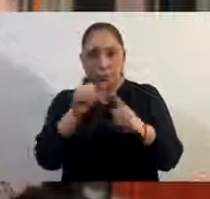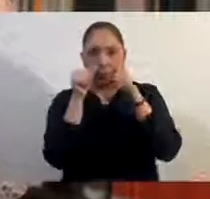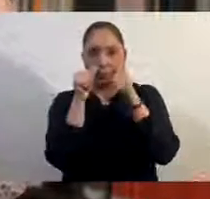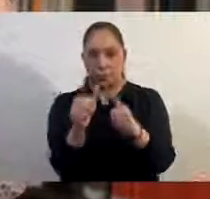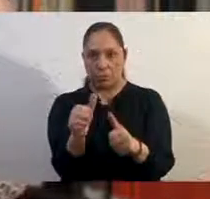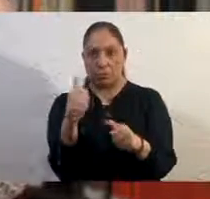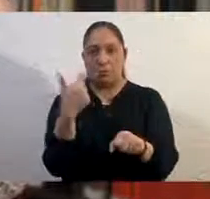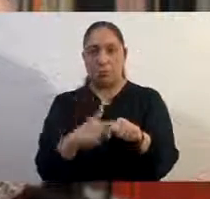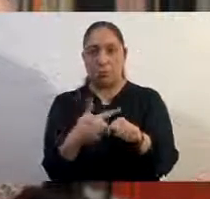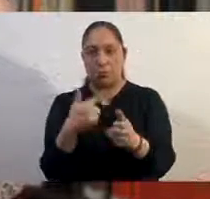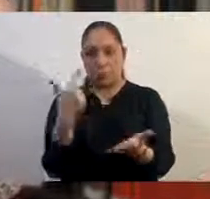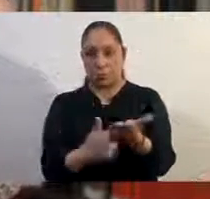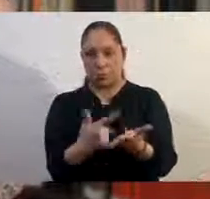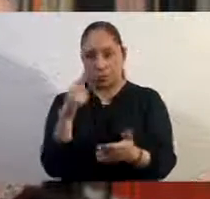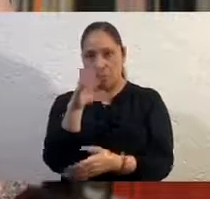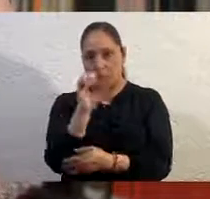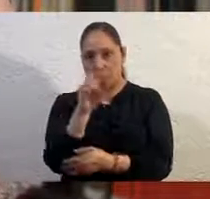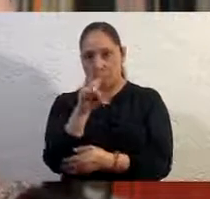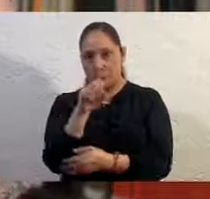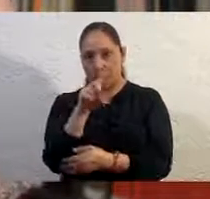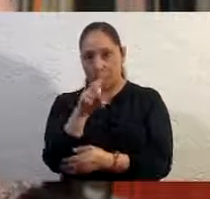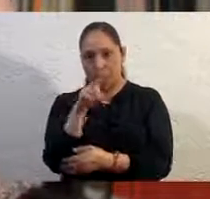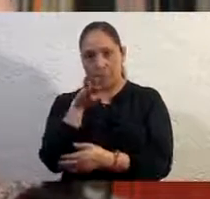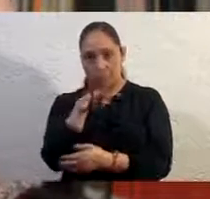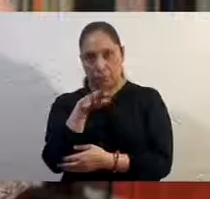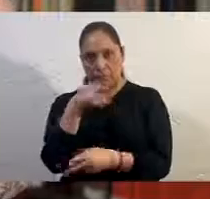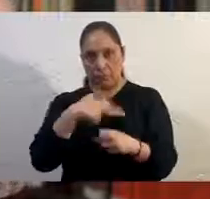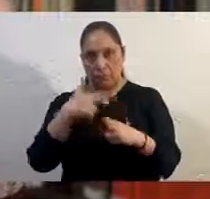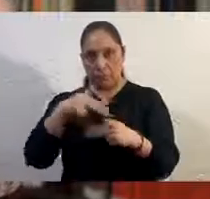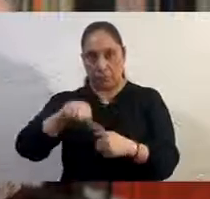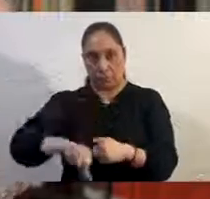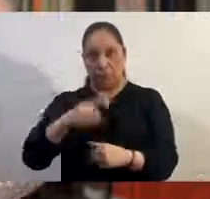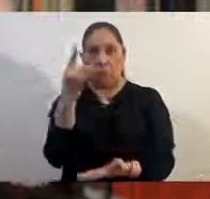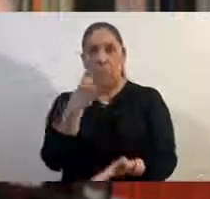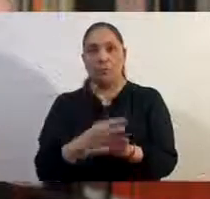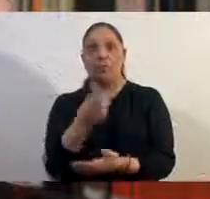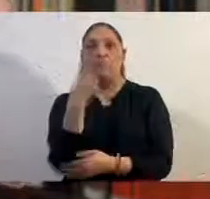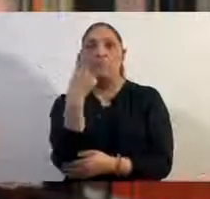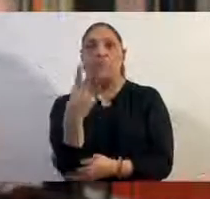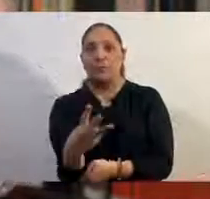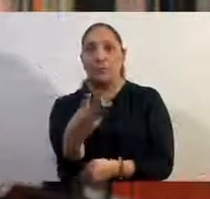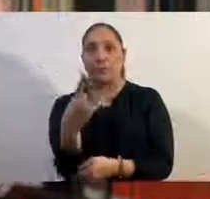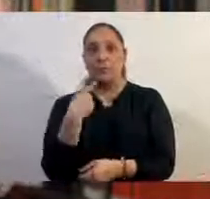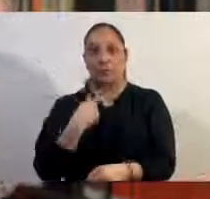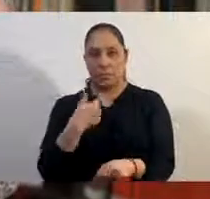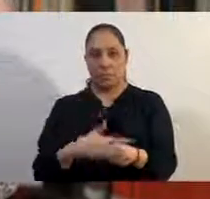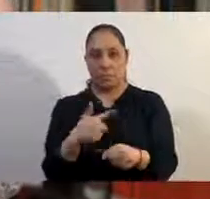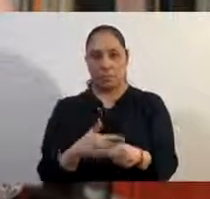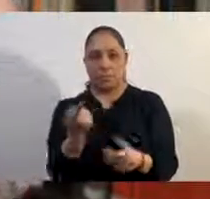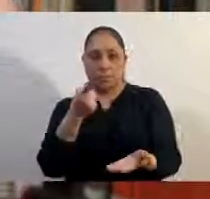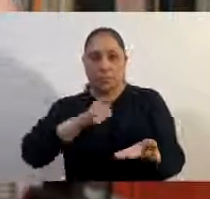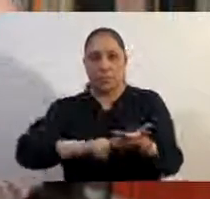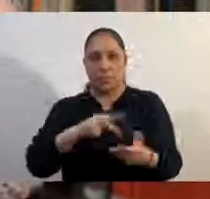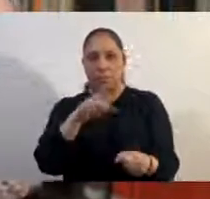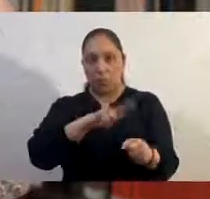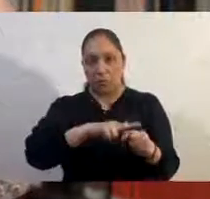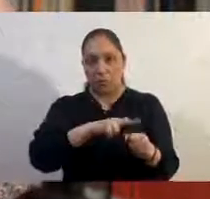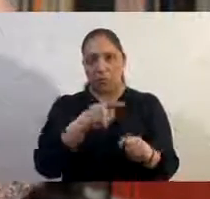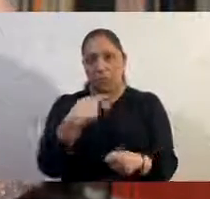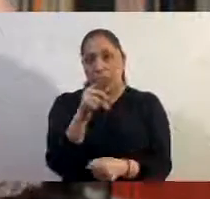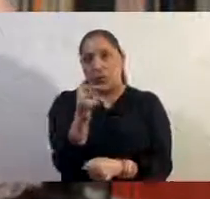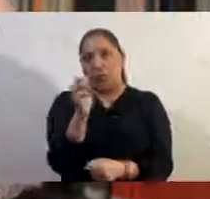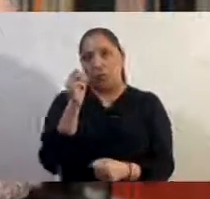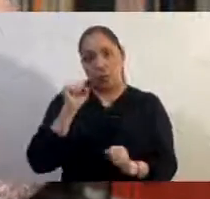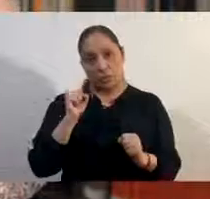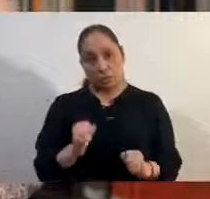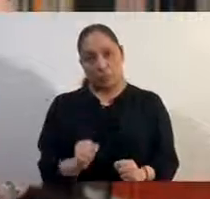Hasta ahora solamente hay tres enfermos en hospitales, pero es muy probable que esto siga aumentando. También les informo